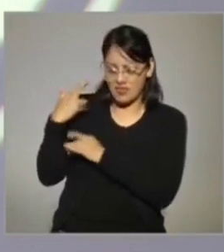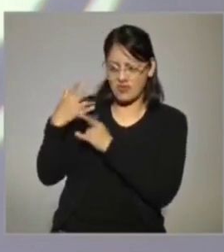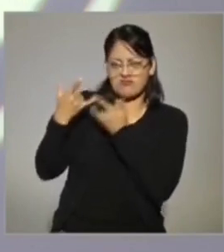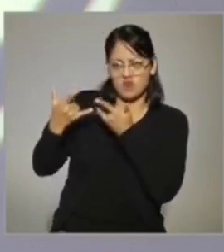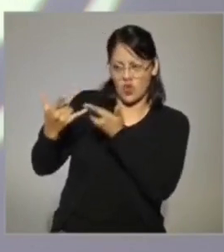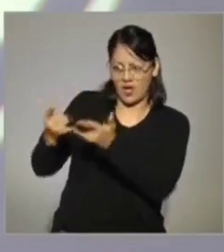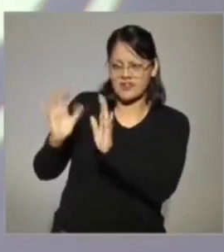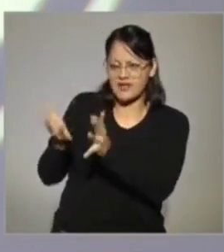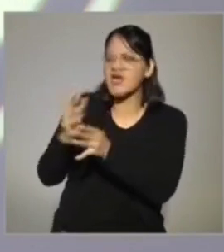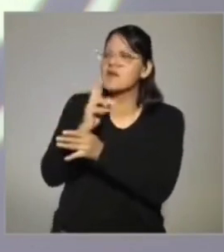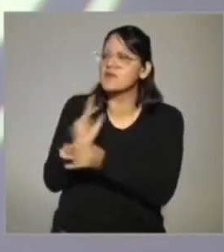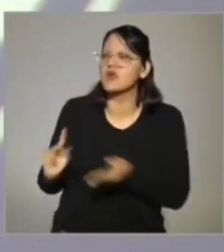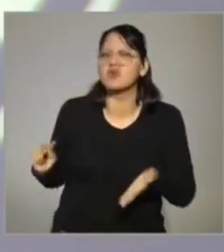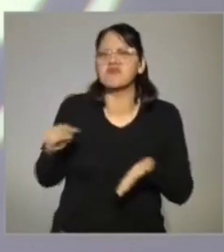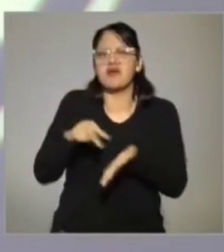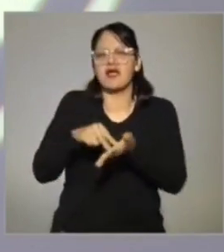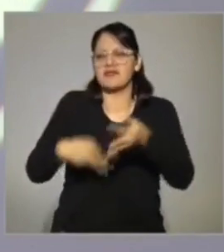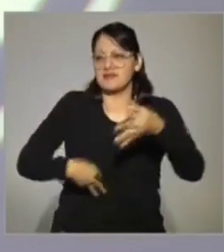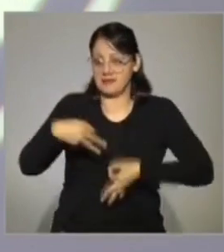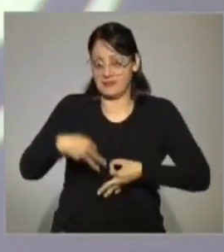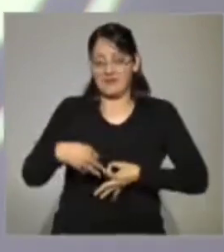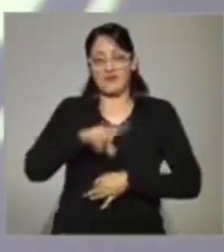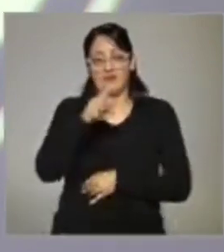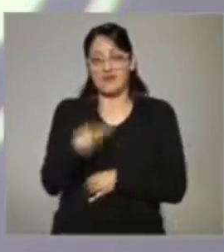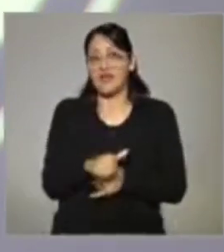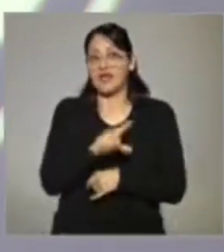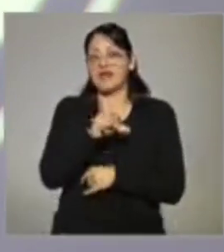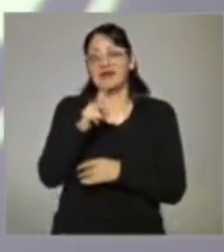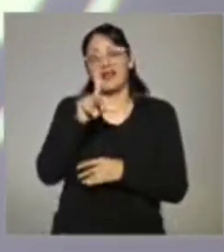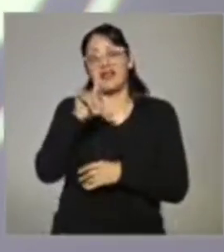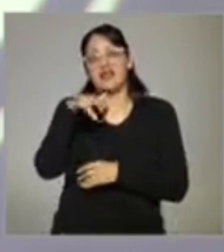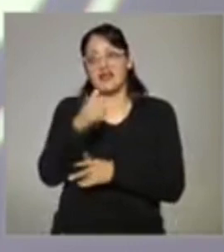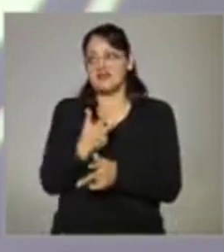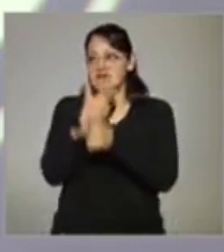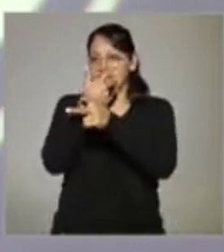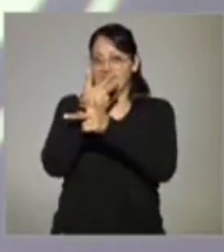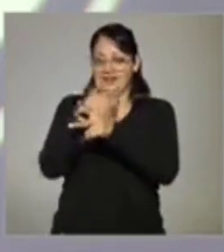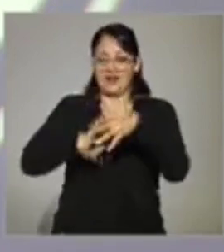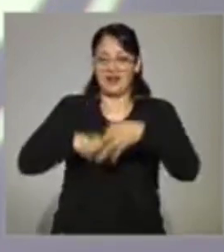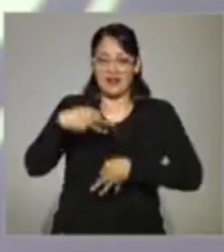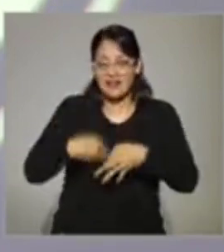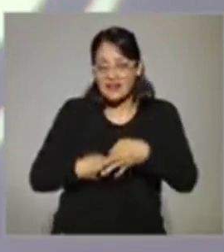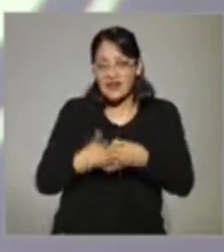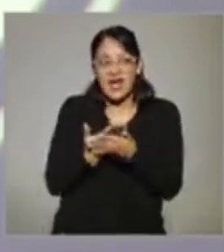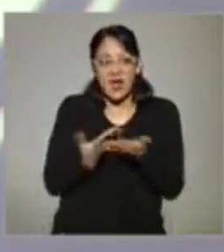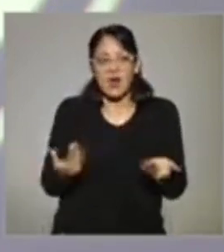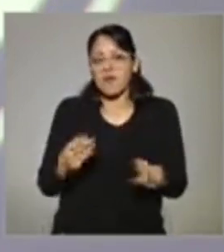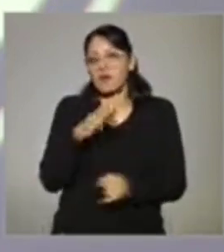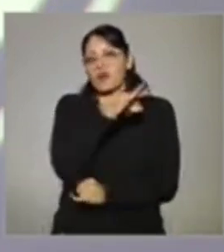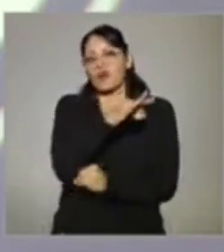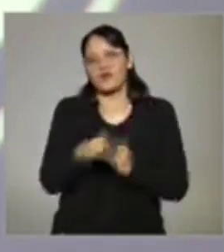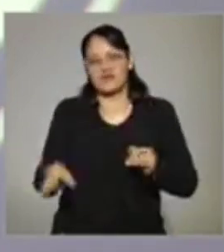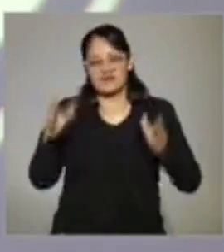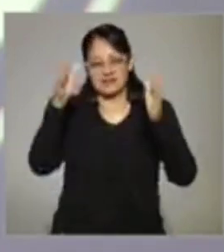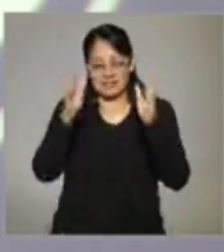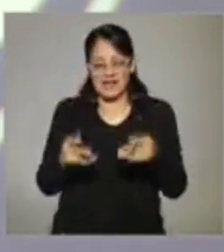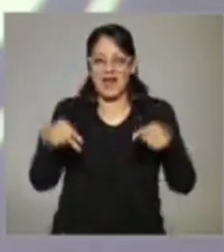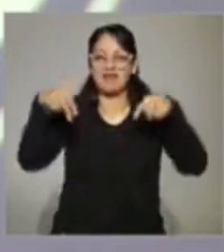línea, a distancia, cuando todavía no teníamos público. Y ahora, ahora pudimos por fin tener esta obra de teatro en